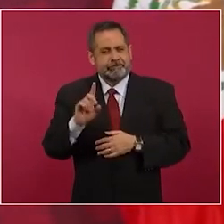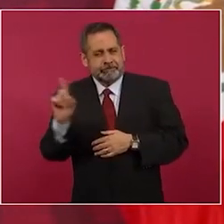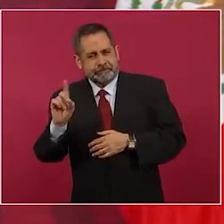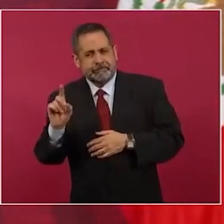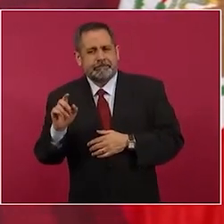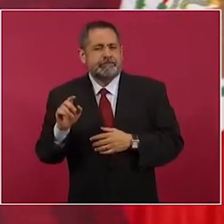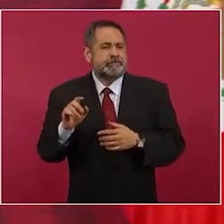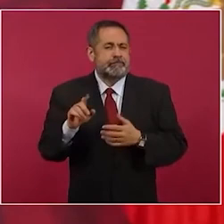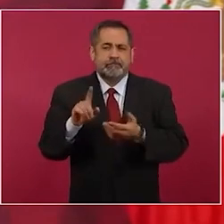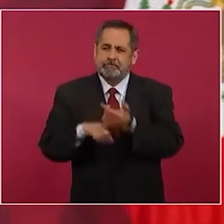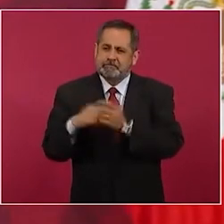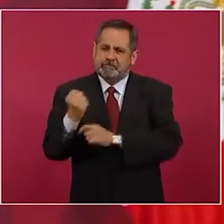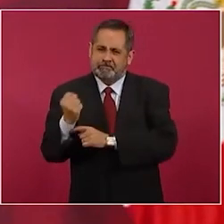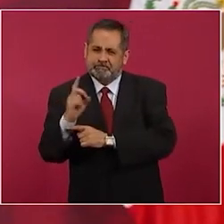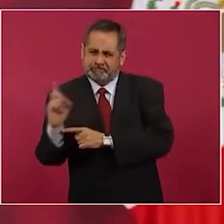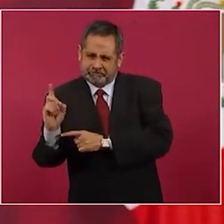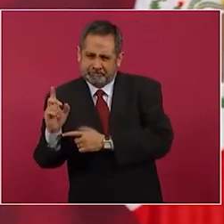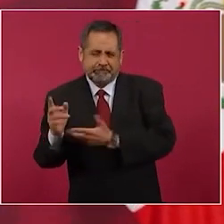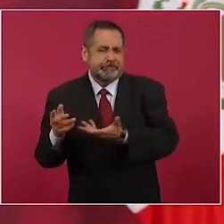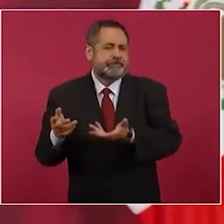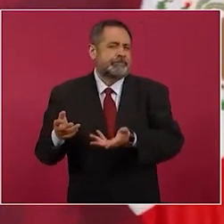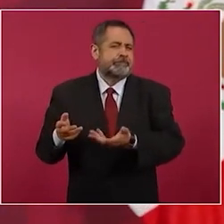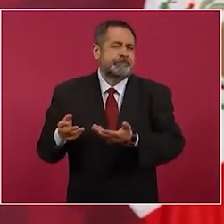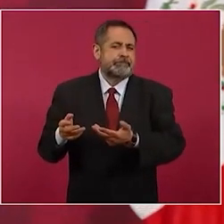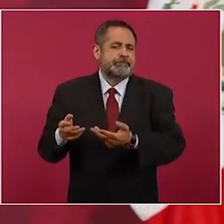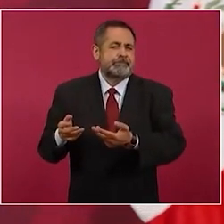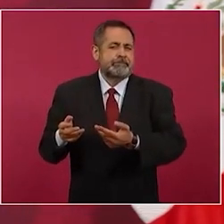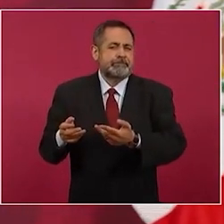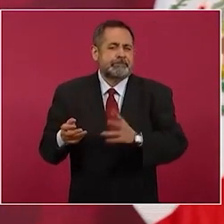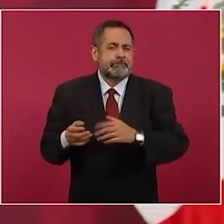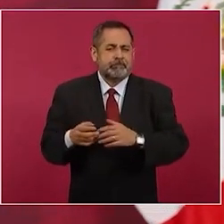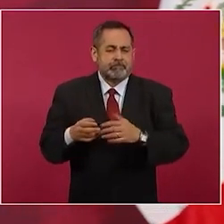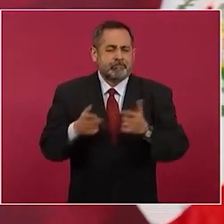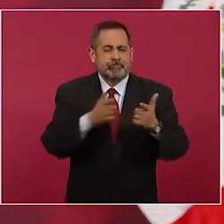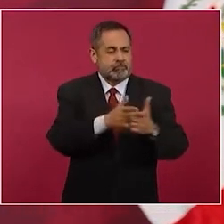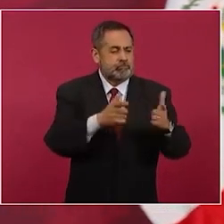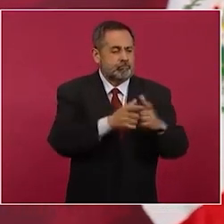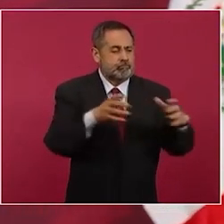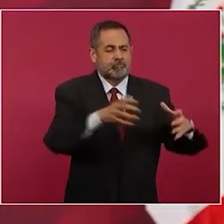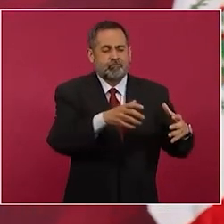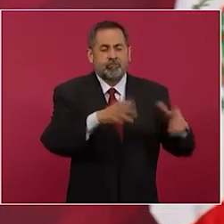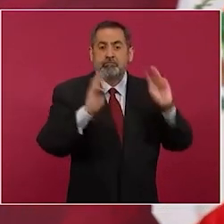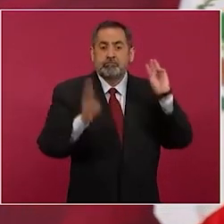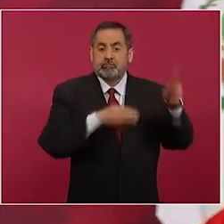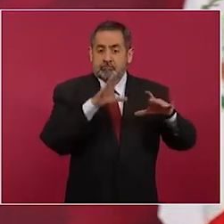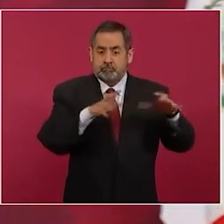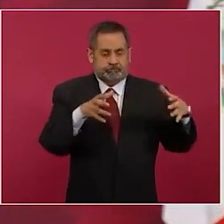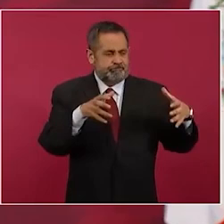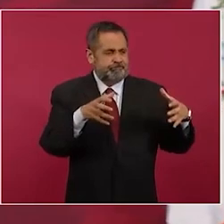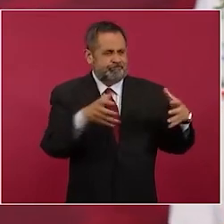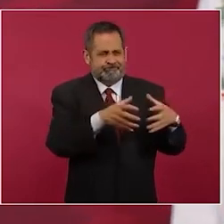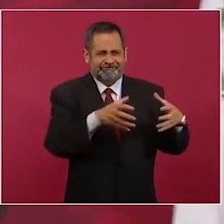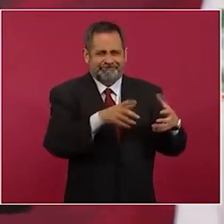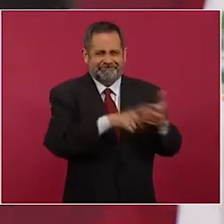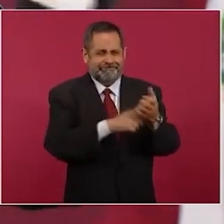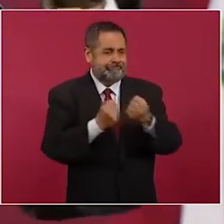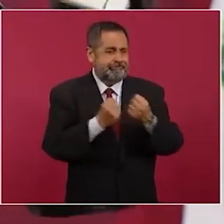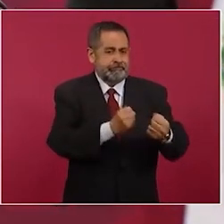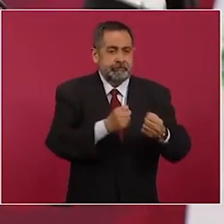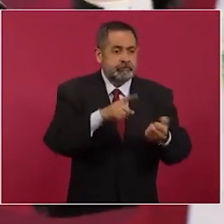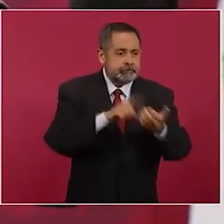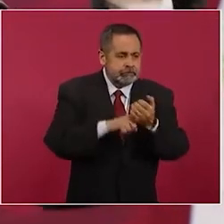es un bloque conservador mundial entonces